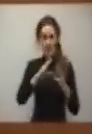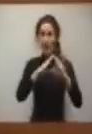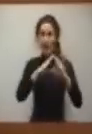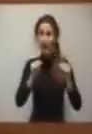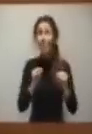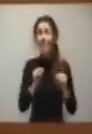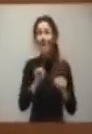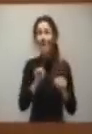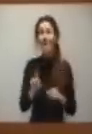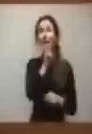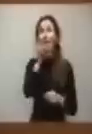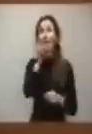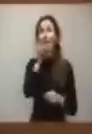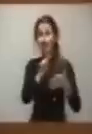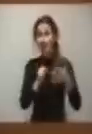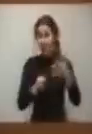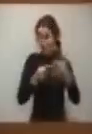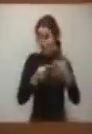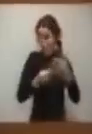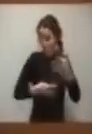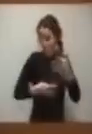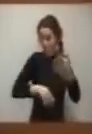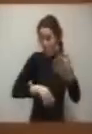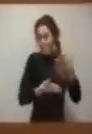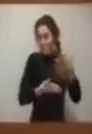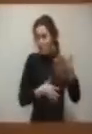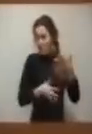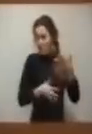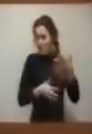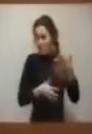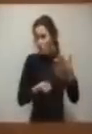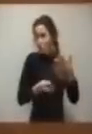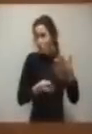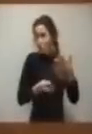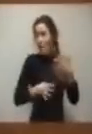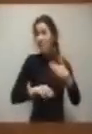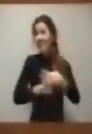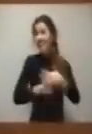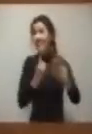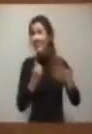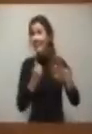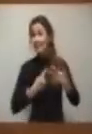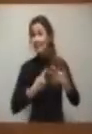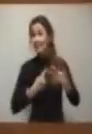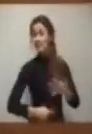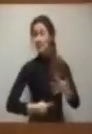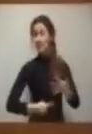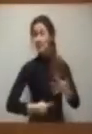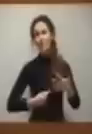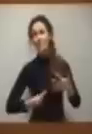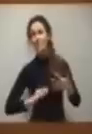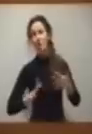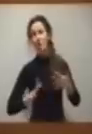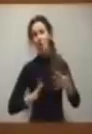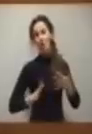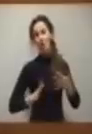Canarias. Y a la cola, puesto número 16, solo superadas mejor en este ratio por la comunidad